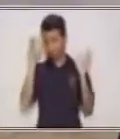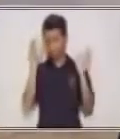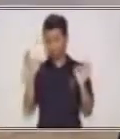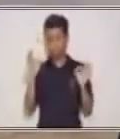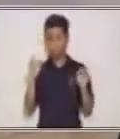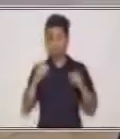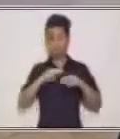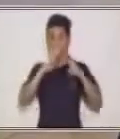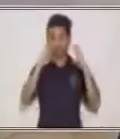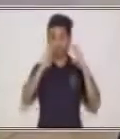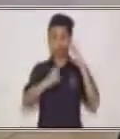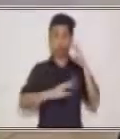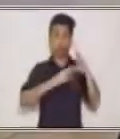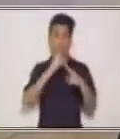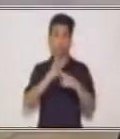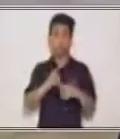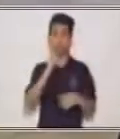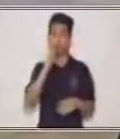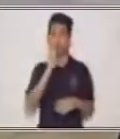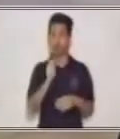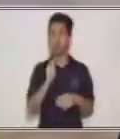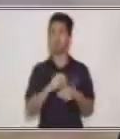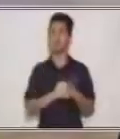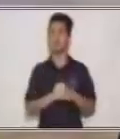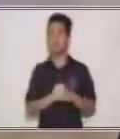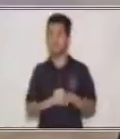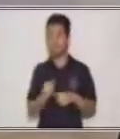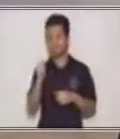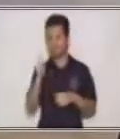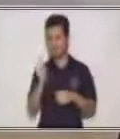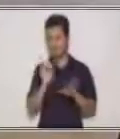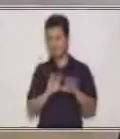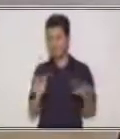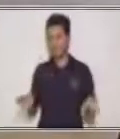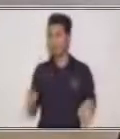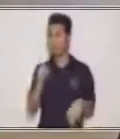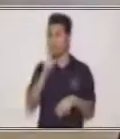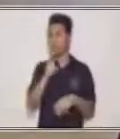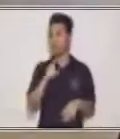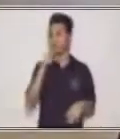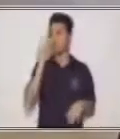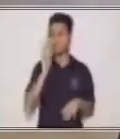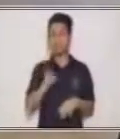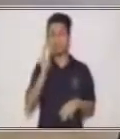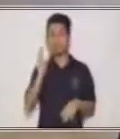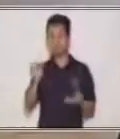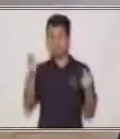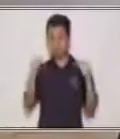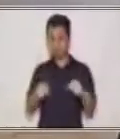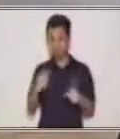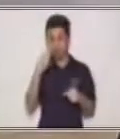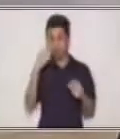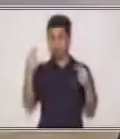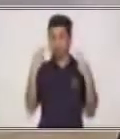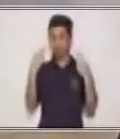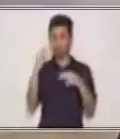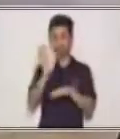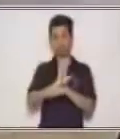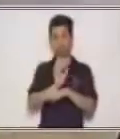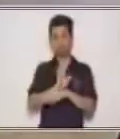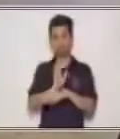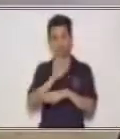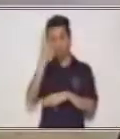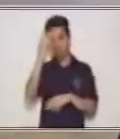el mundo será mejor. Bueno, niños, los invito a que siempre estén aquí presentes para poder ver nuestro espacio